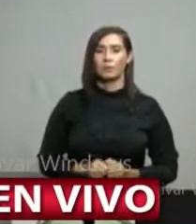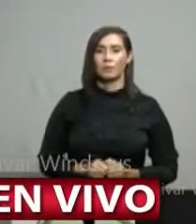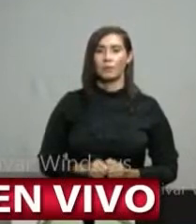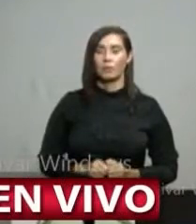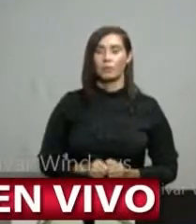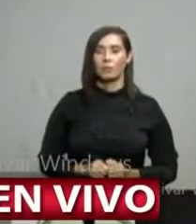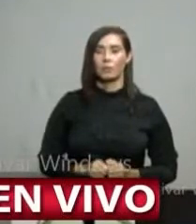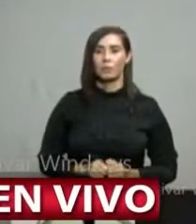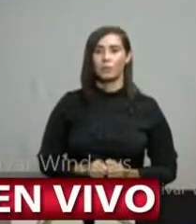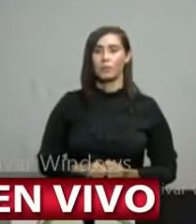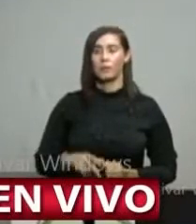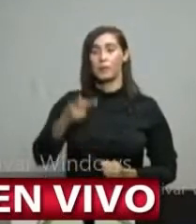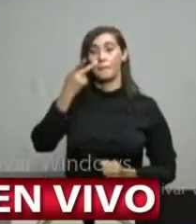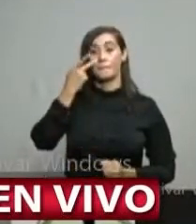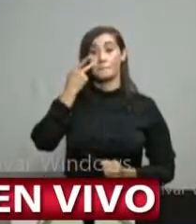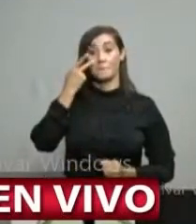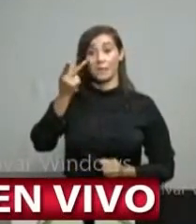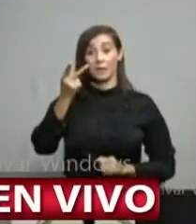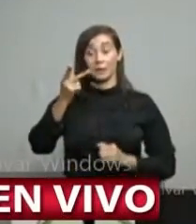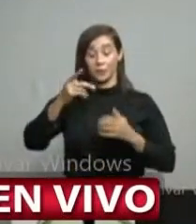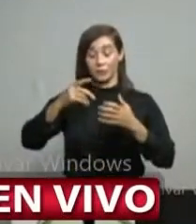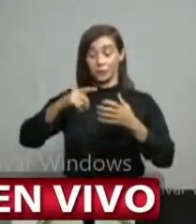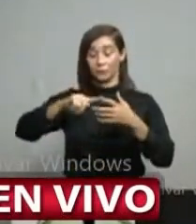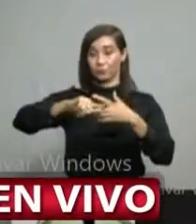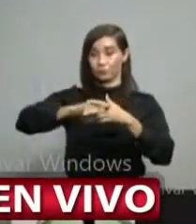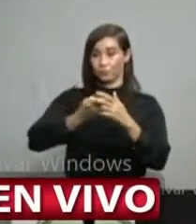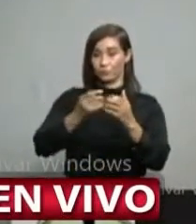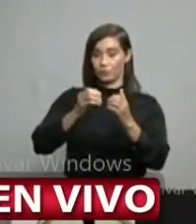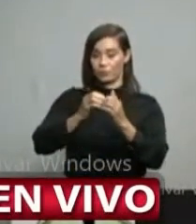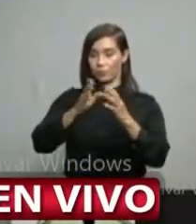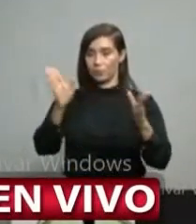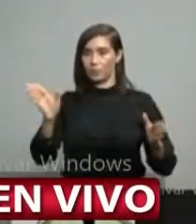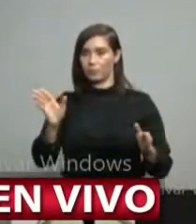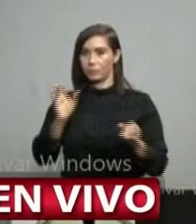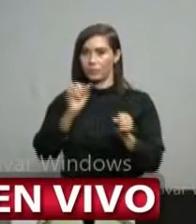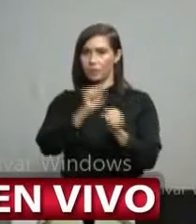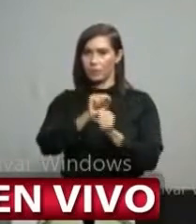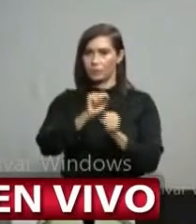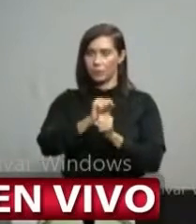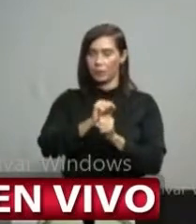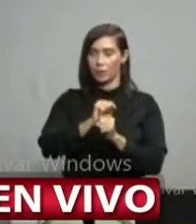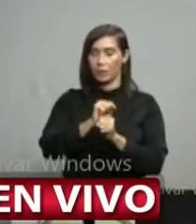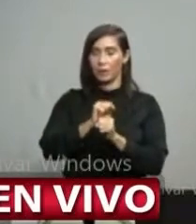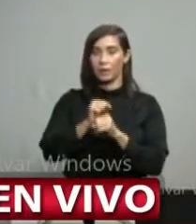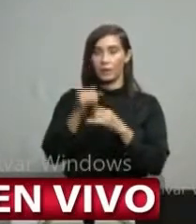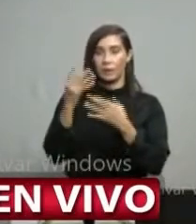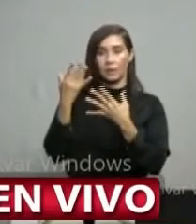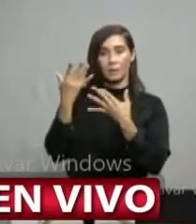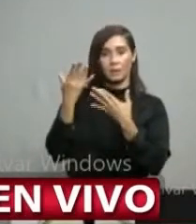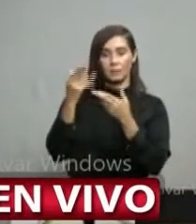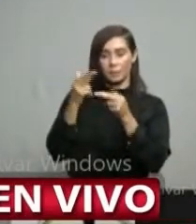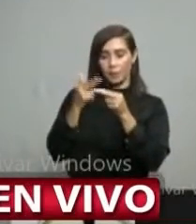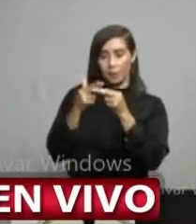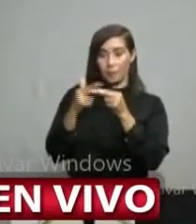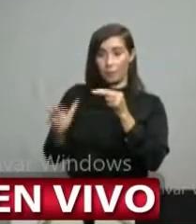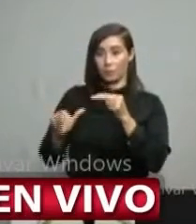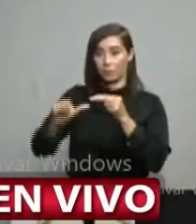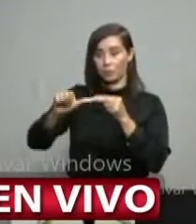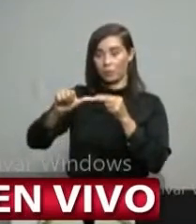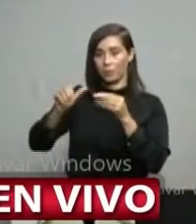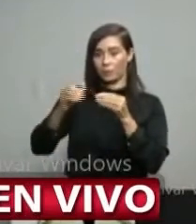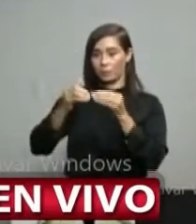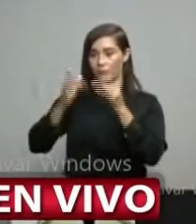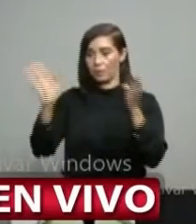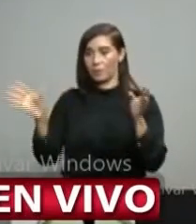la entrada en la fase 2 de la misma, ante la forma temeraria por gran parte de la población, de